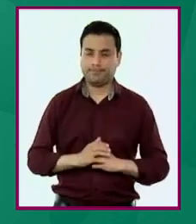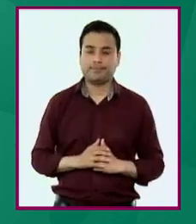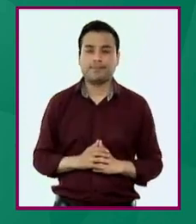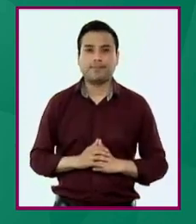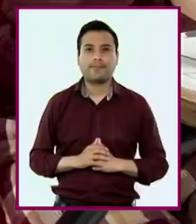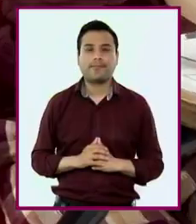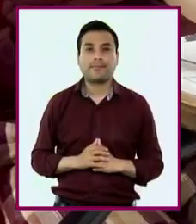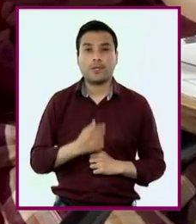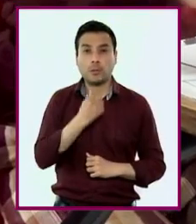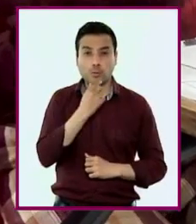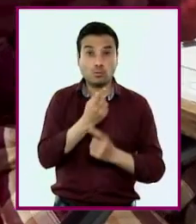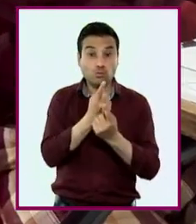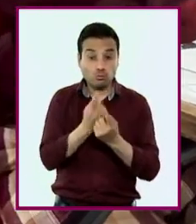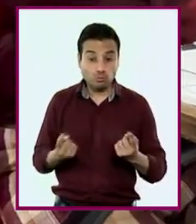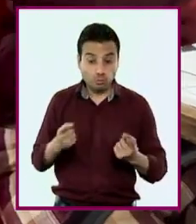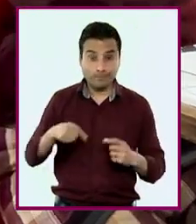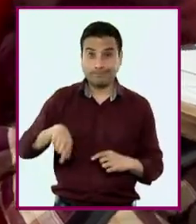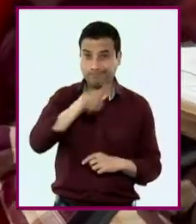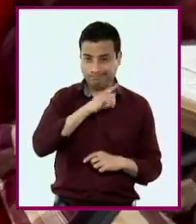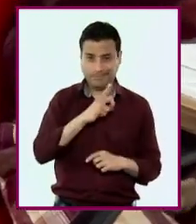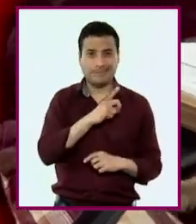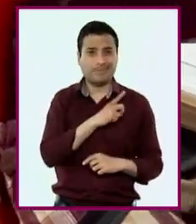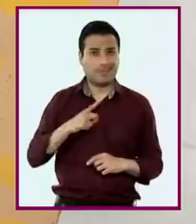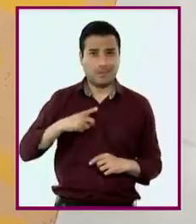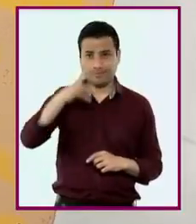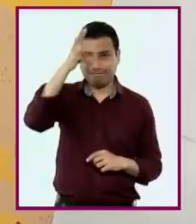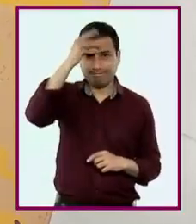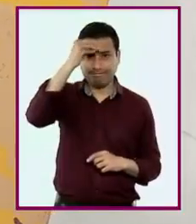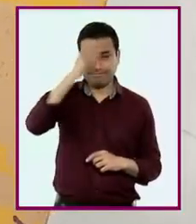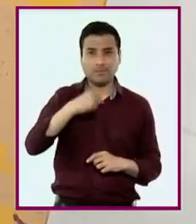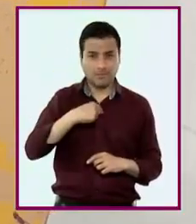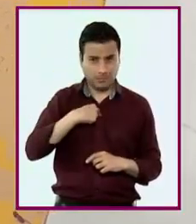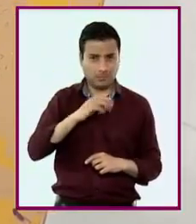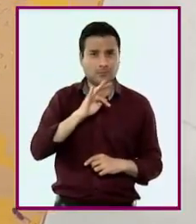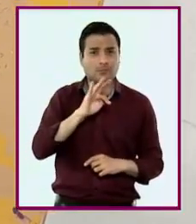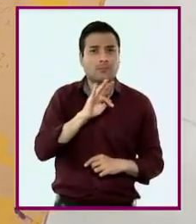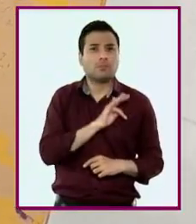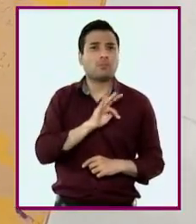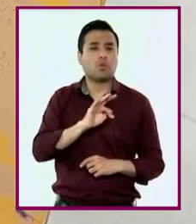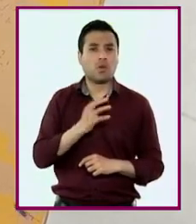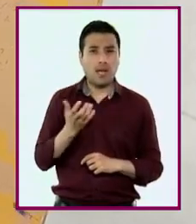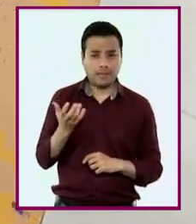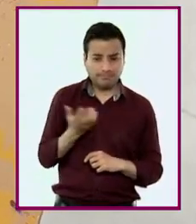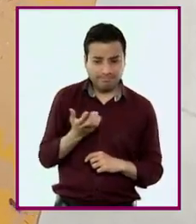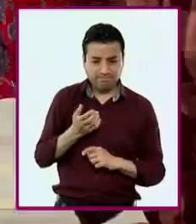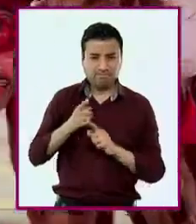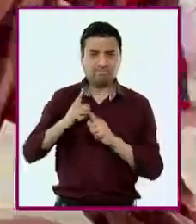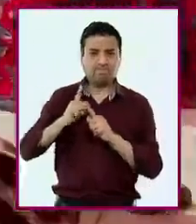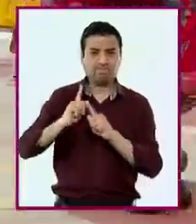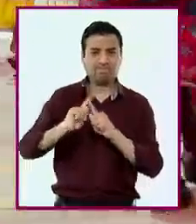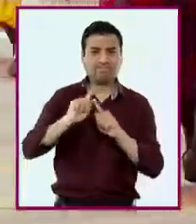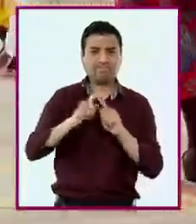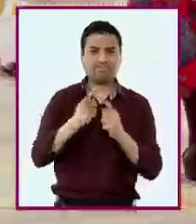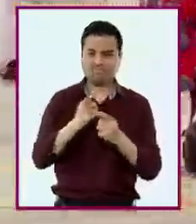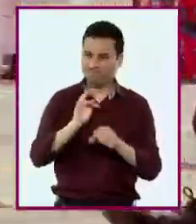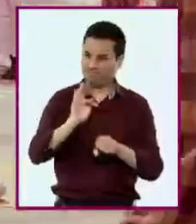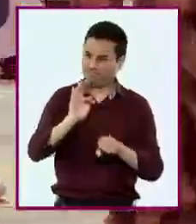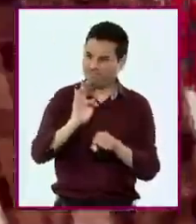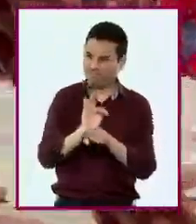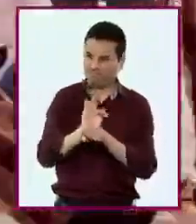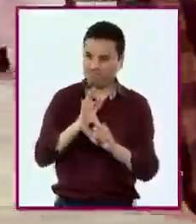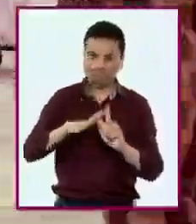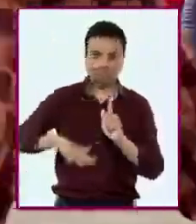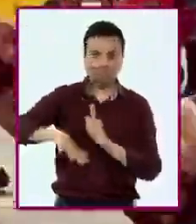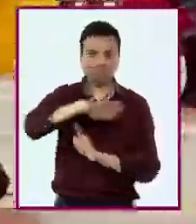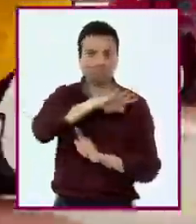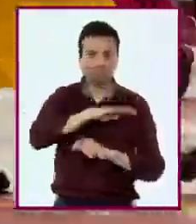y emocional. Las niñas y los niños se reconocerán como agentes sociales e históricos al analizar y